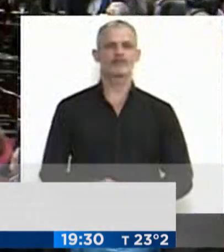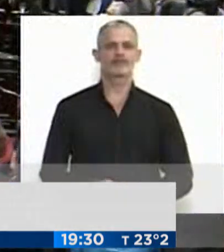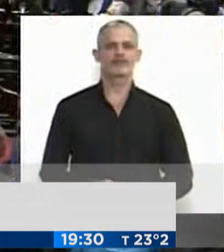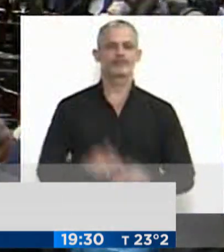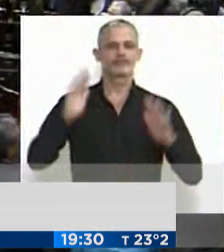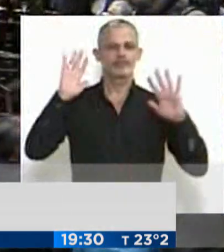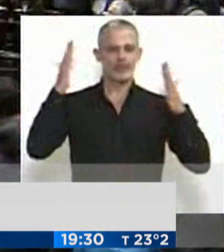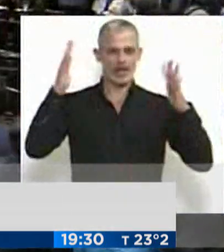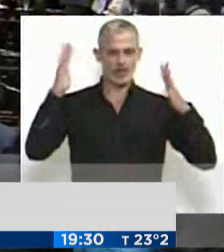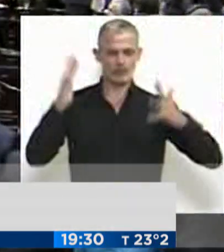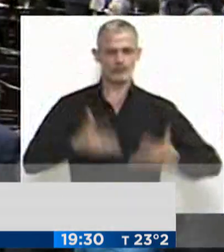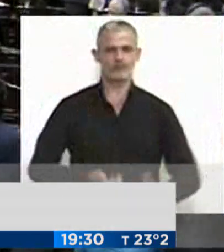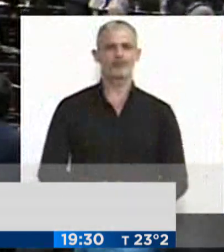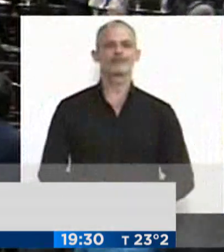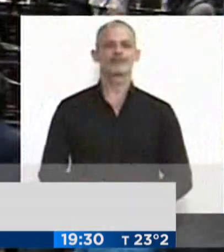¡Aplausos!